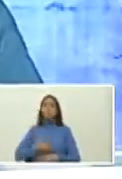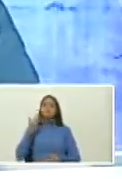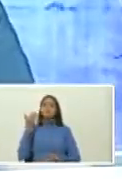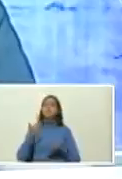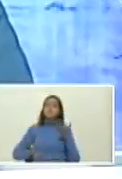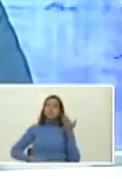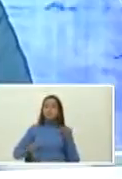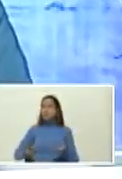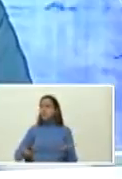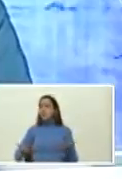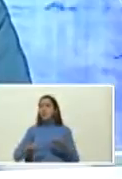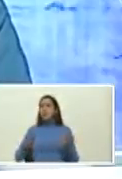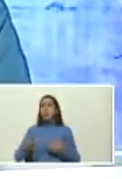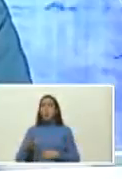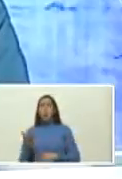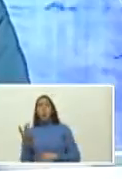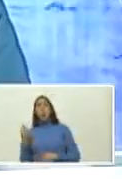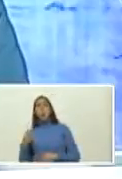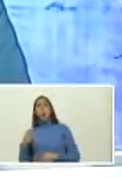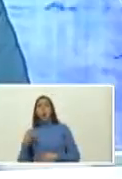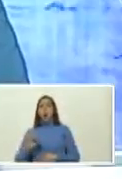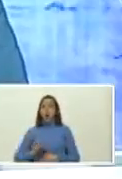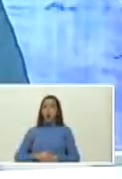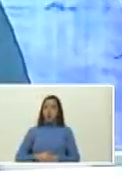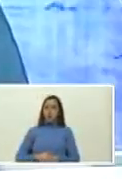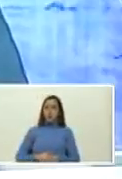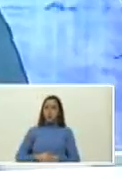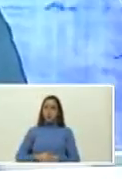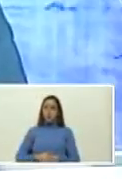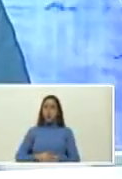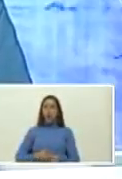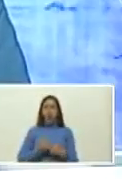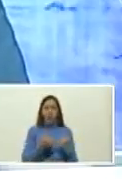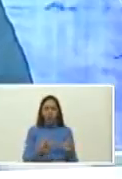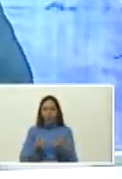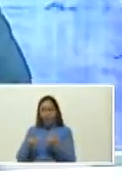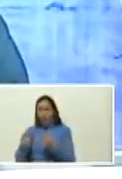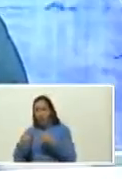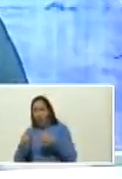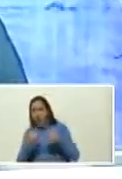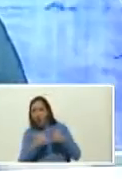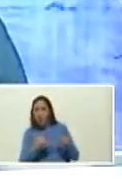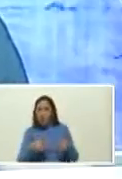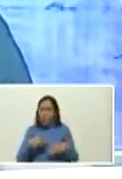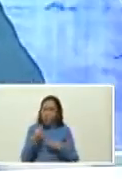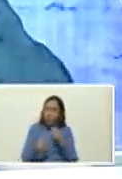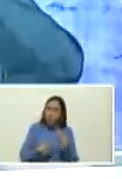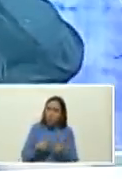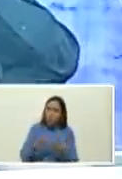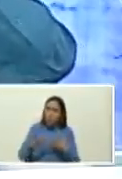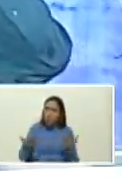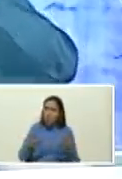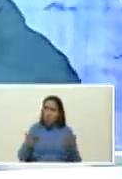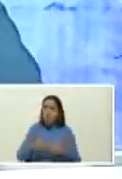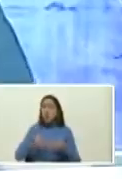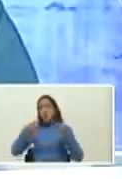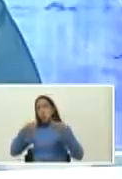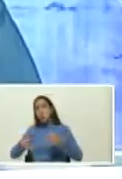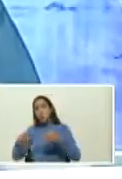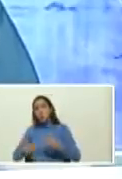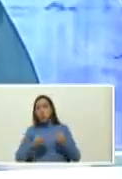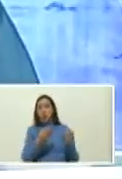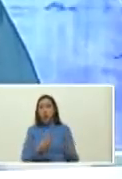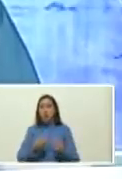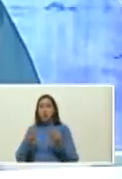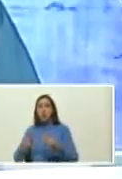cuánto habrá de injusta y capitalista distribución o cuánto habrá de justa distribución